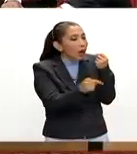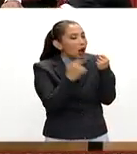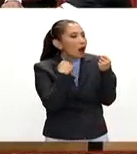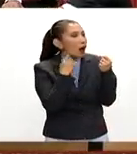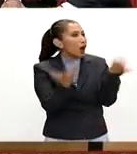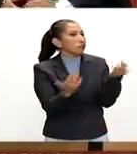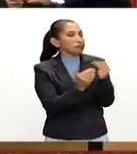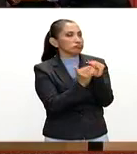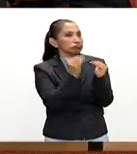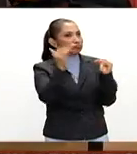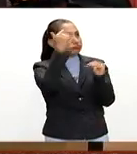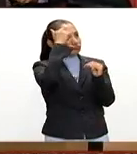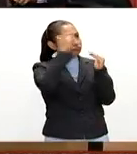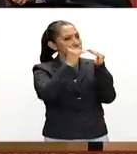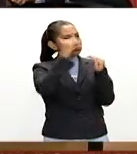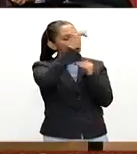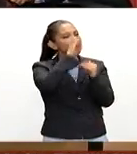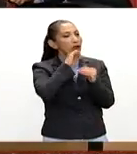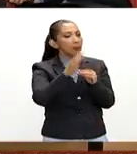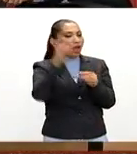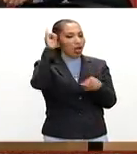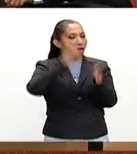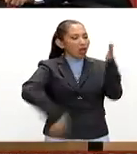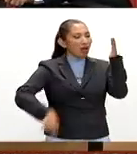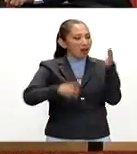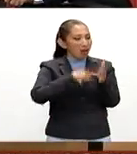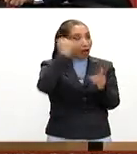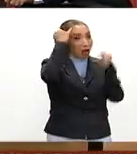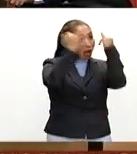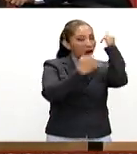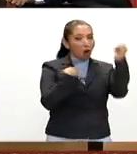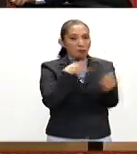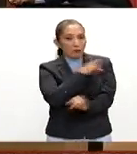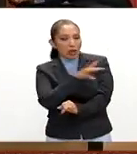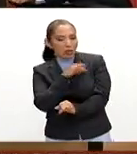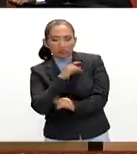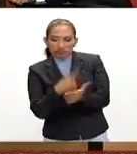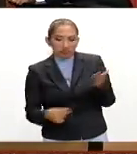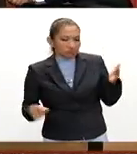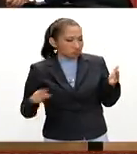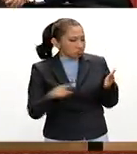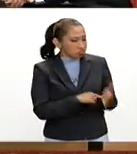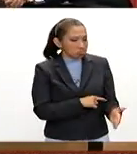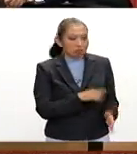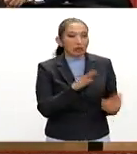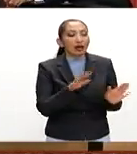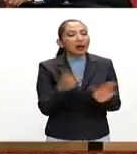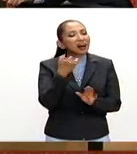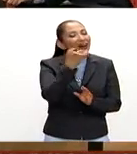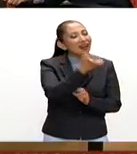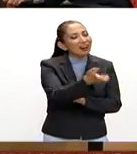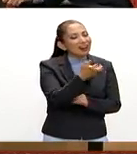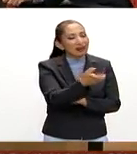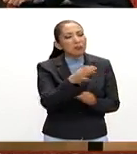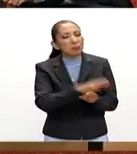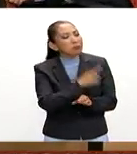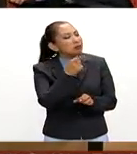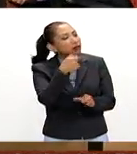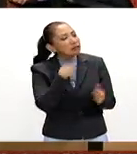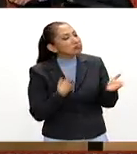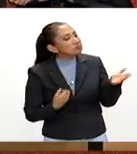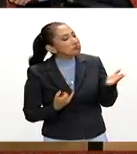solamente para crecer sino para quitarte prejuicios para quitarte miedos etcétera en ese sentido ¿por qué